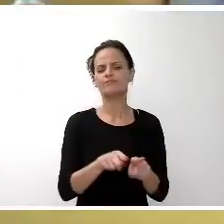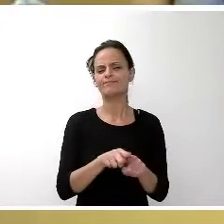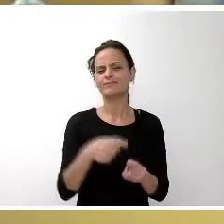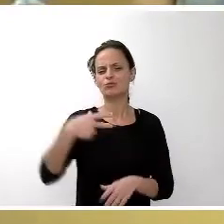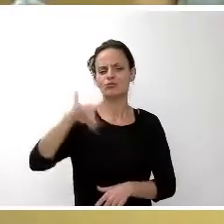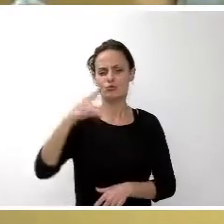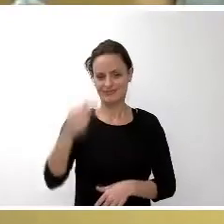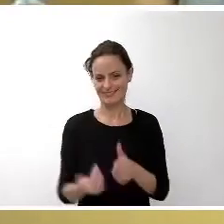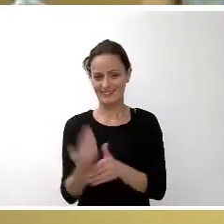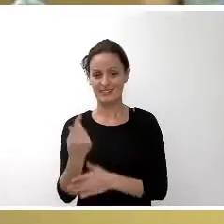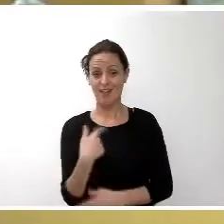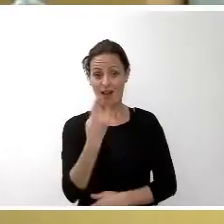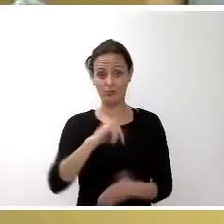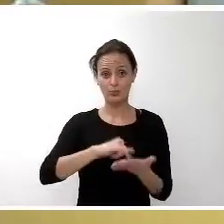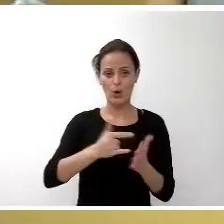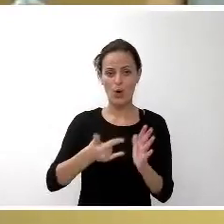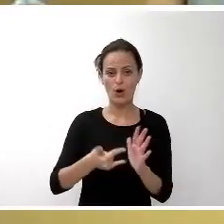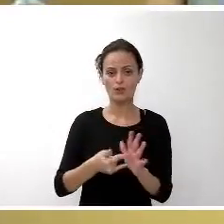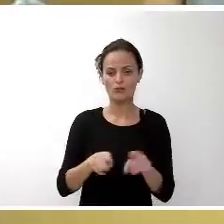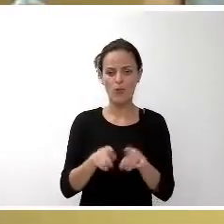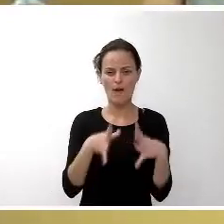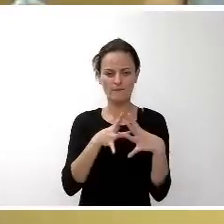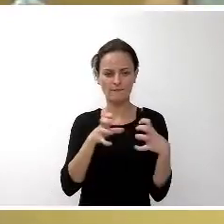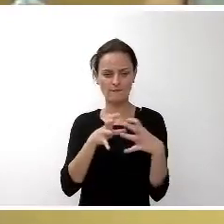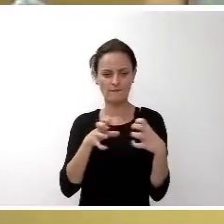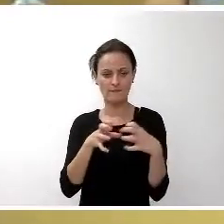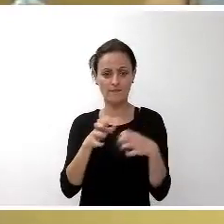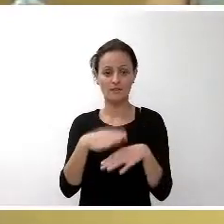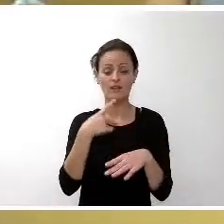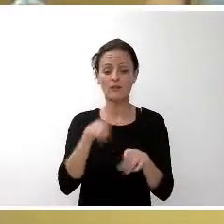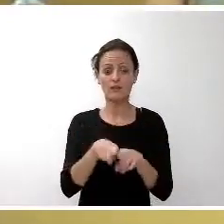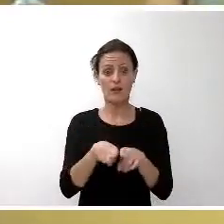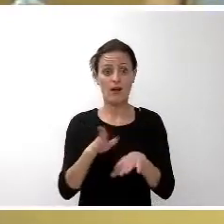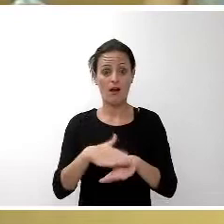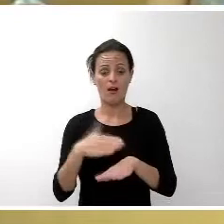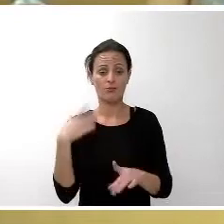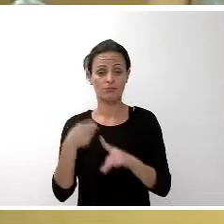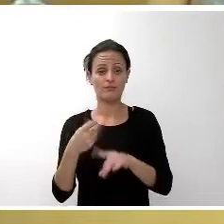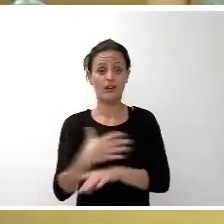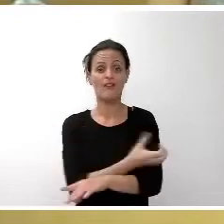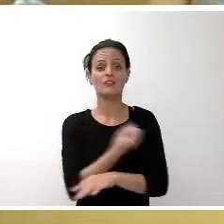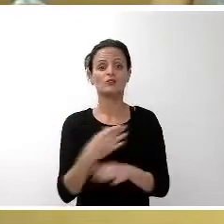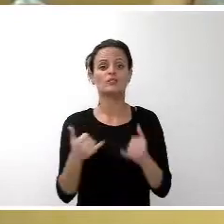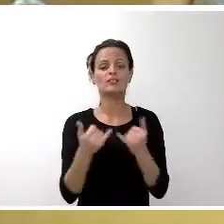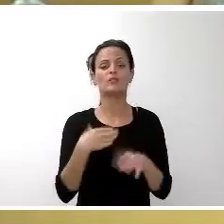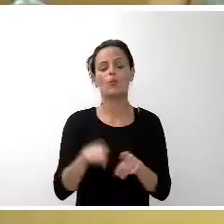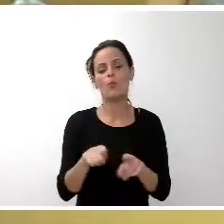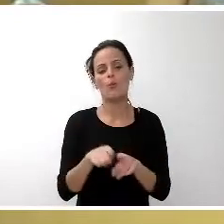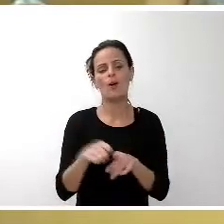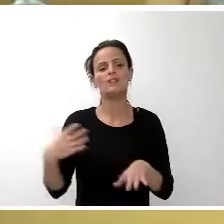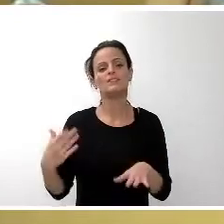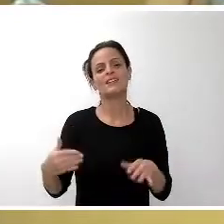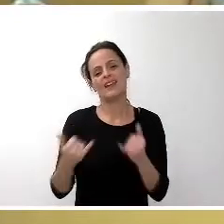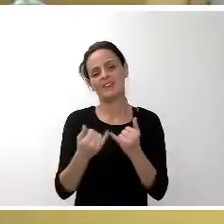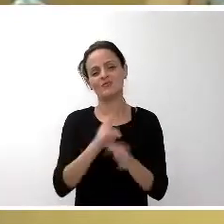Uno de los proyectos más ambiciosos que se plantea al Capil de Tenerife es el denominado Tenerife 2030, cuyo